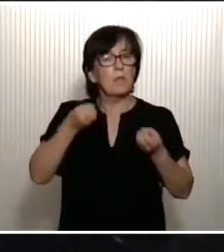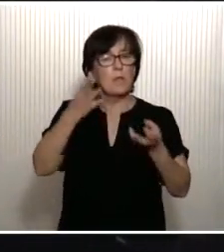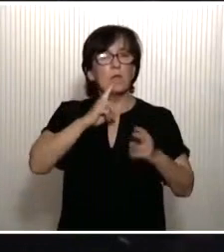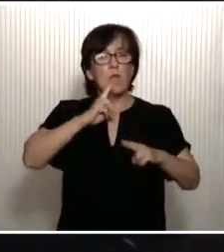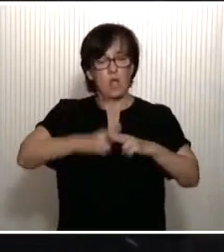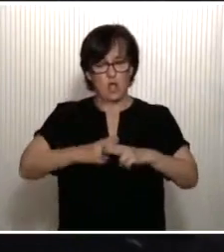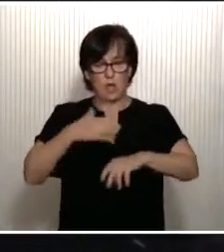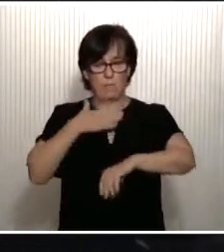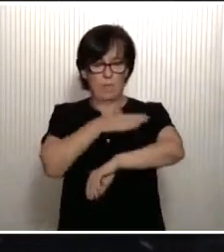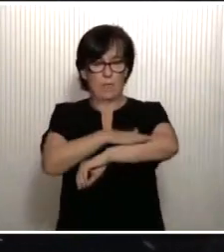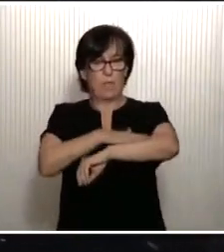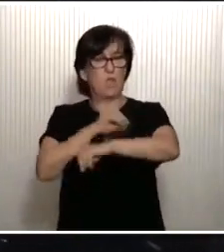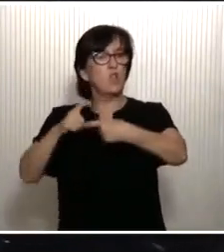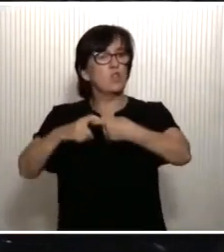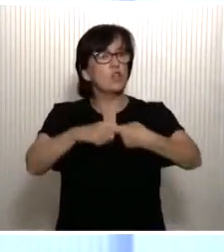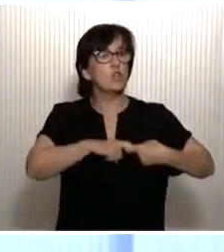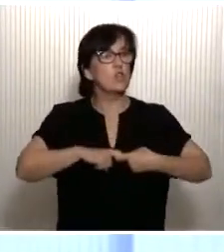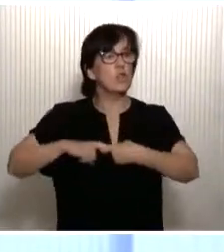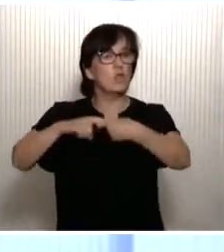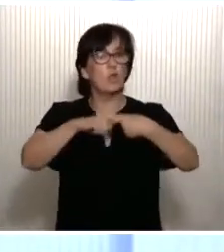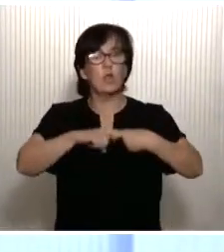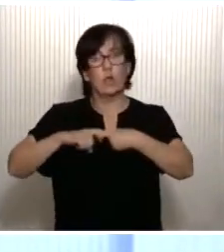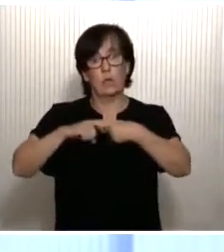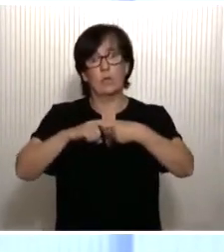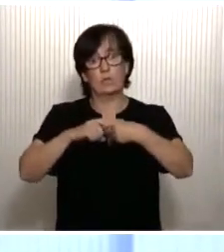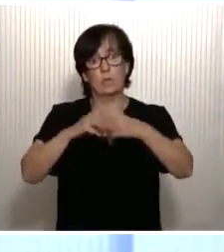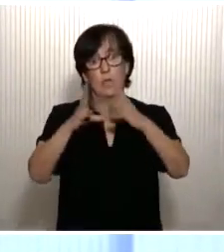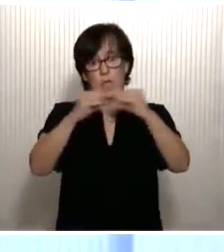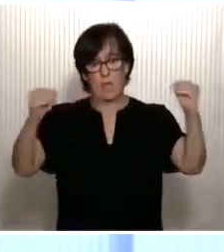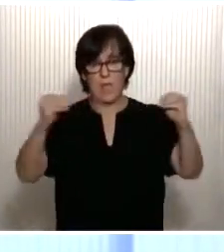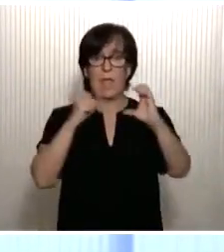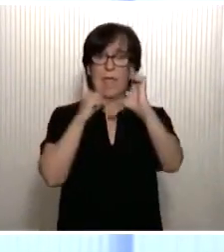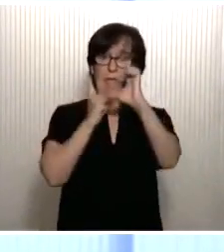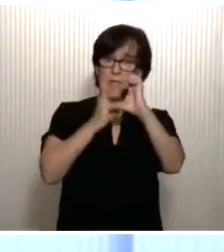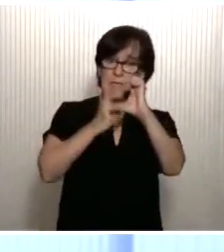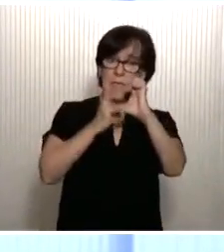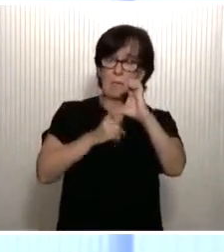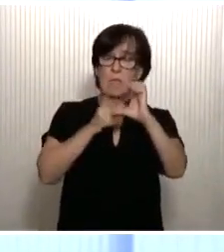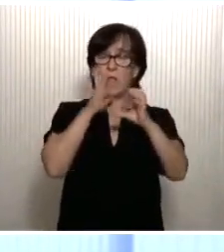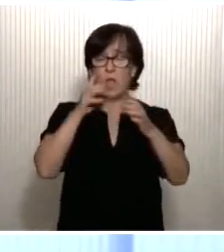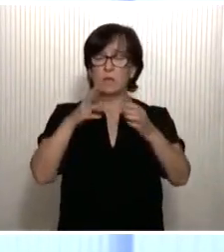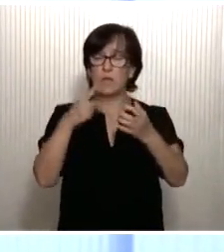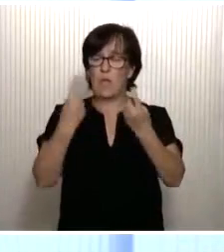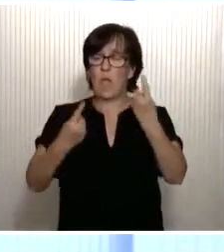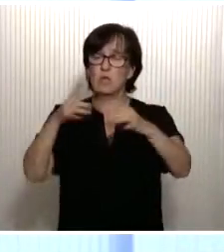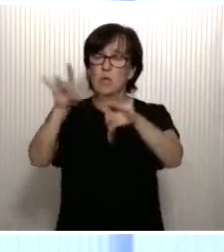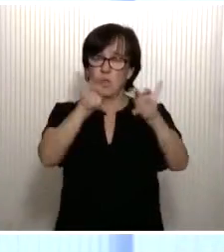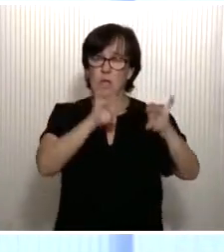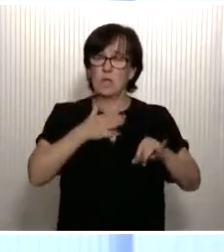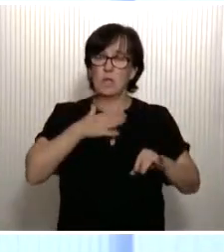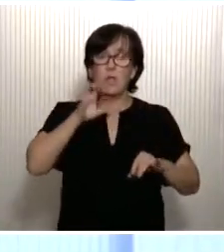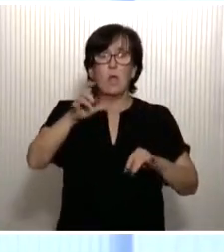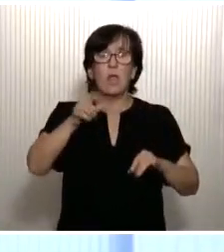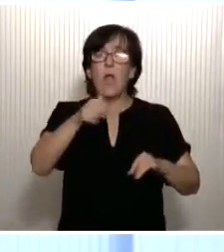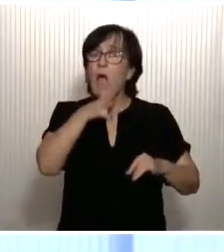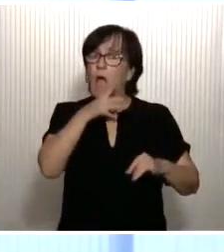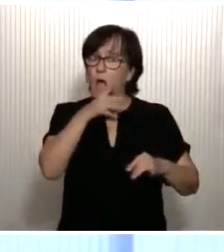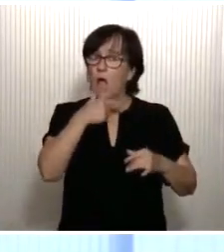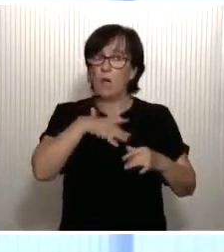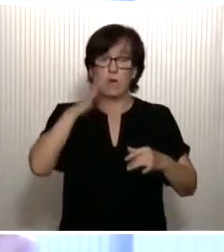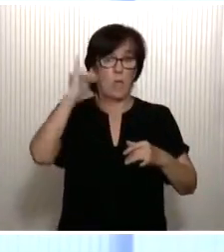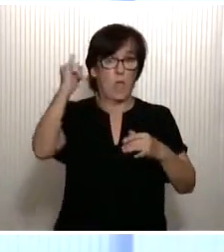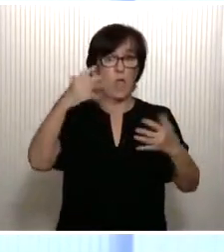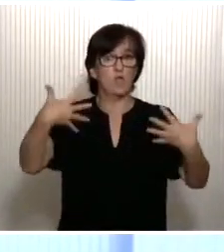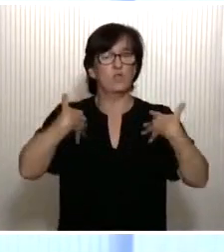nombre del Gobierno la solidaridad con el pueblo andaluz, con el pueblo extremeño, también con otros territorios de nuestro país, que están sufriendo dos